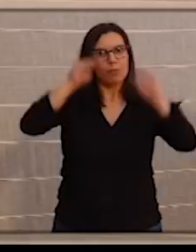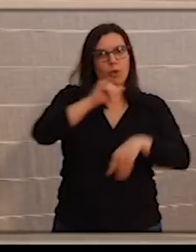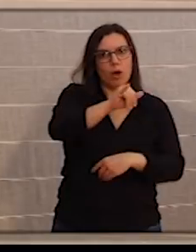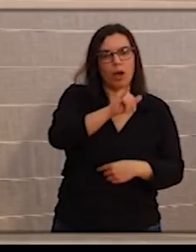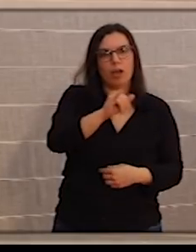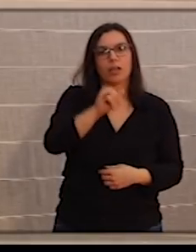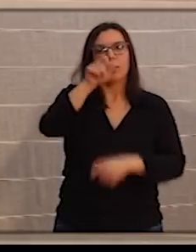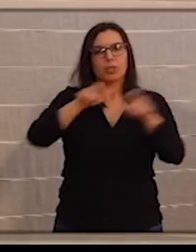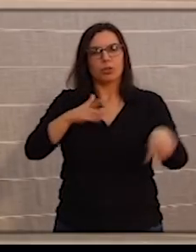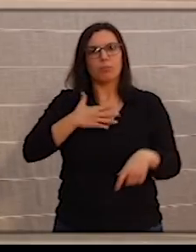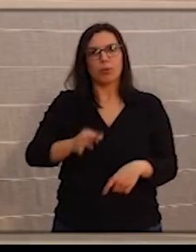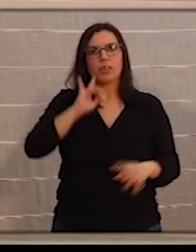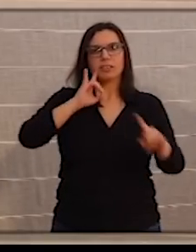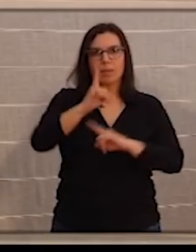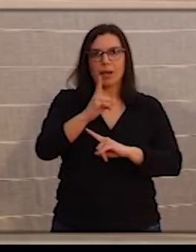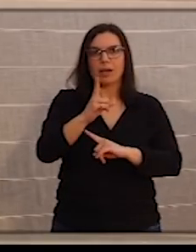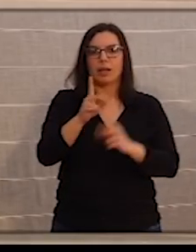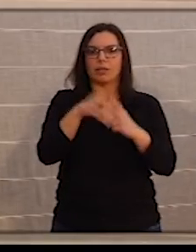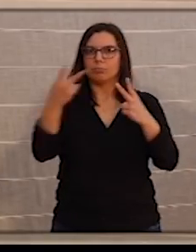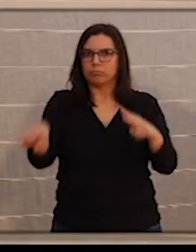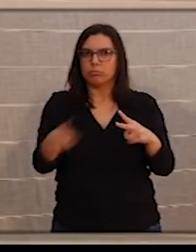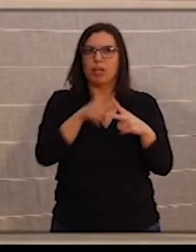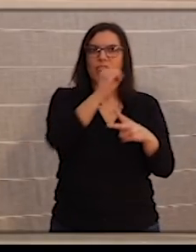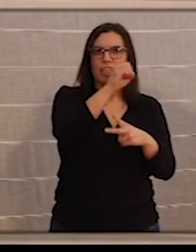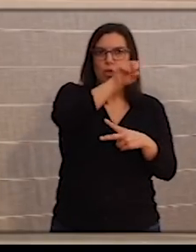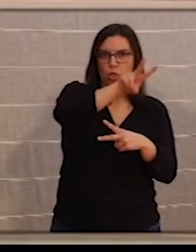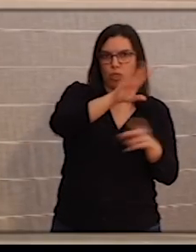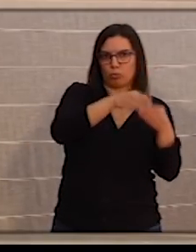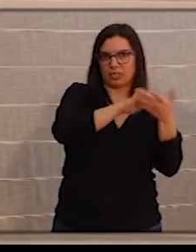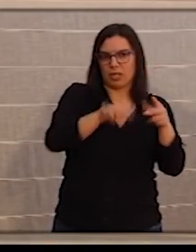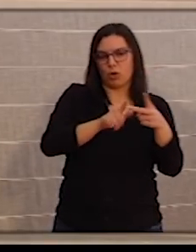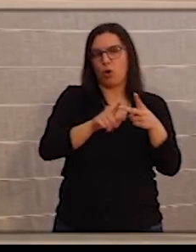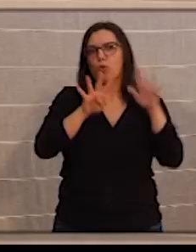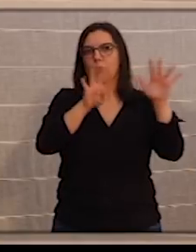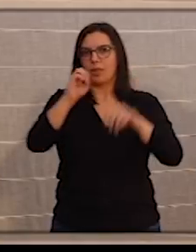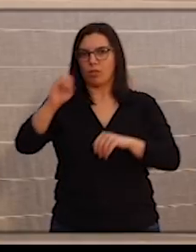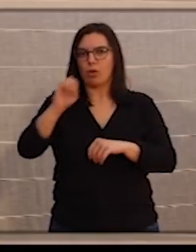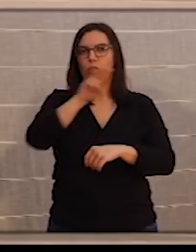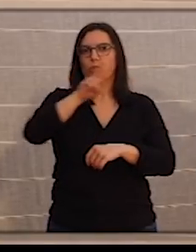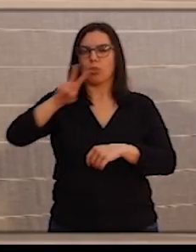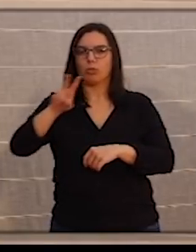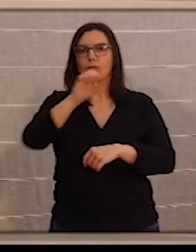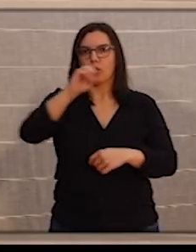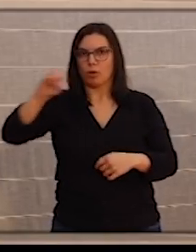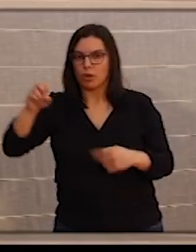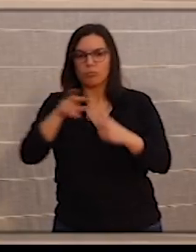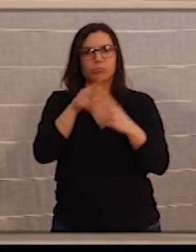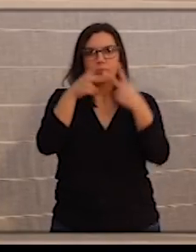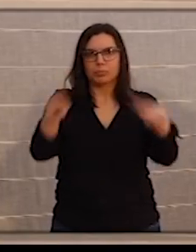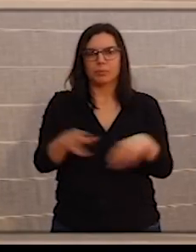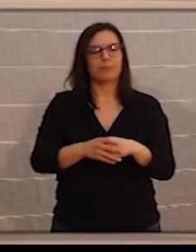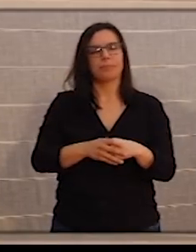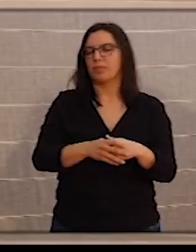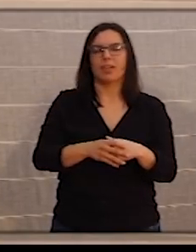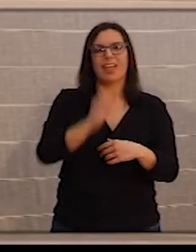000 y al 012 indistintamente? El 012 no es un teléfono de gestión de